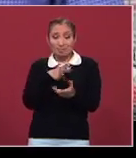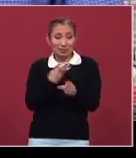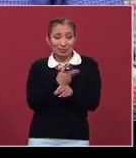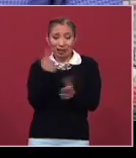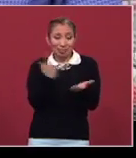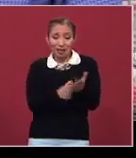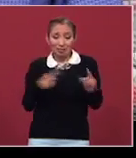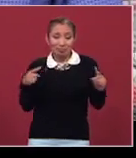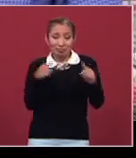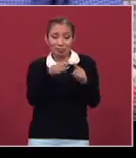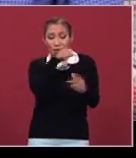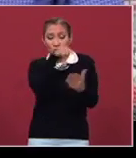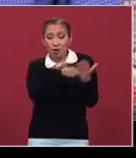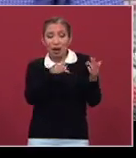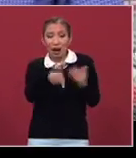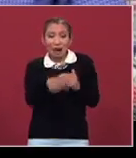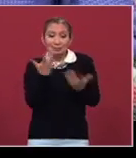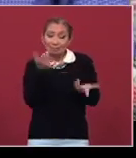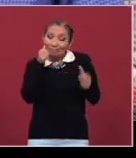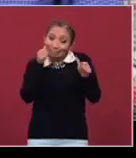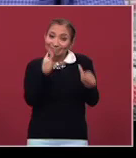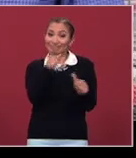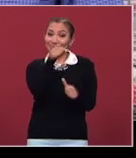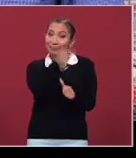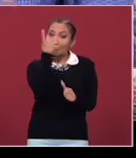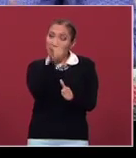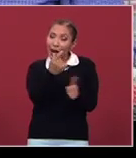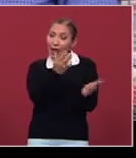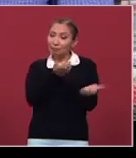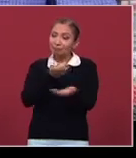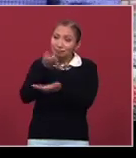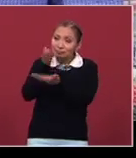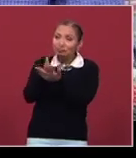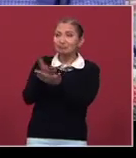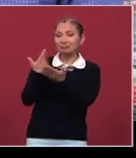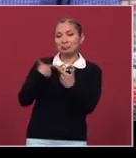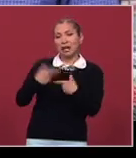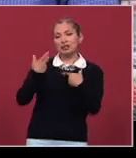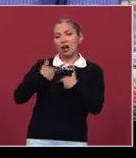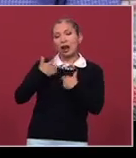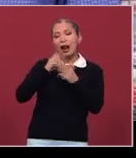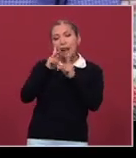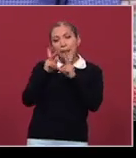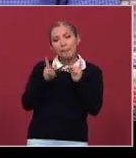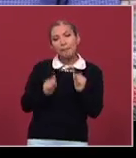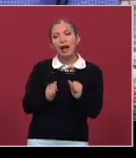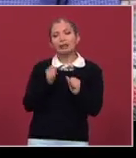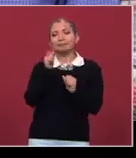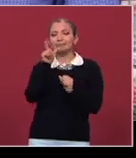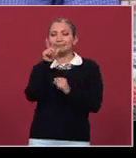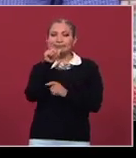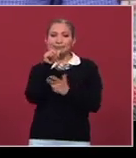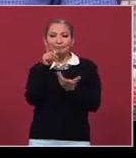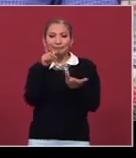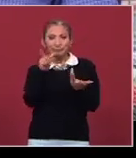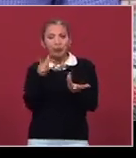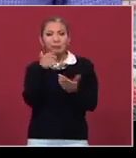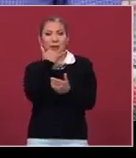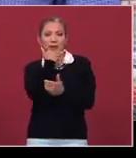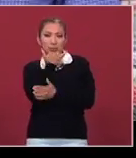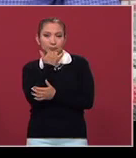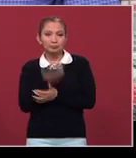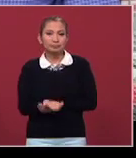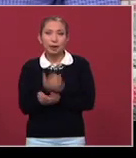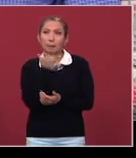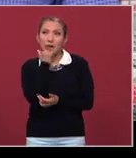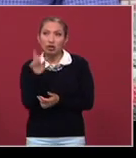menos en aquellos espacios que están consagrados para acercar a esas personas buscando precisamente el perdón, el